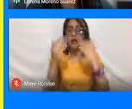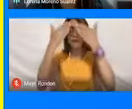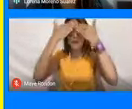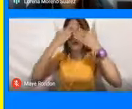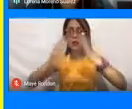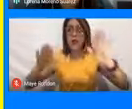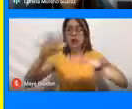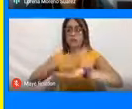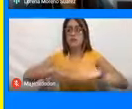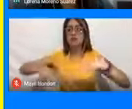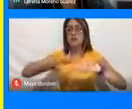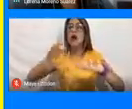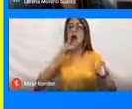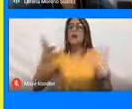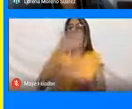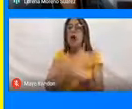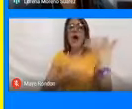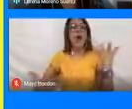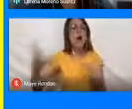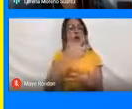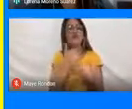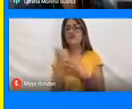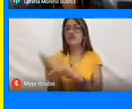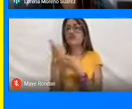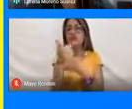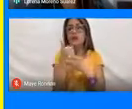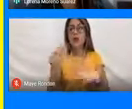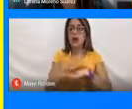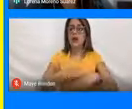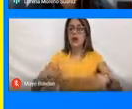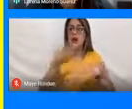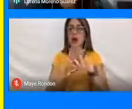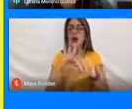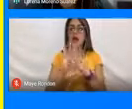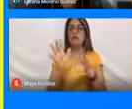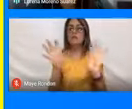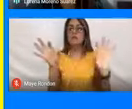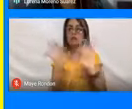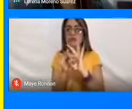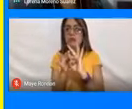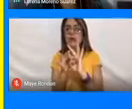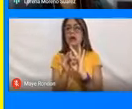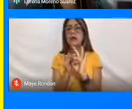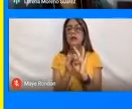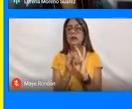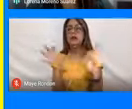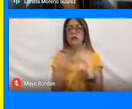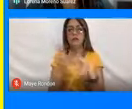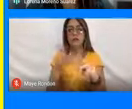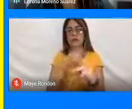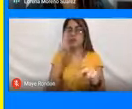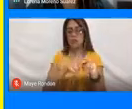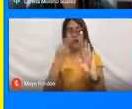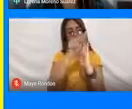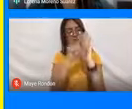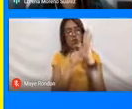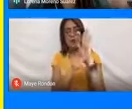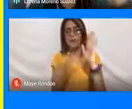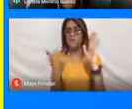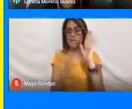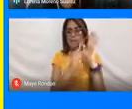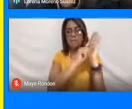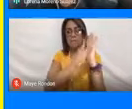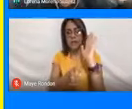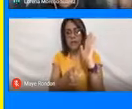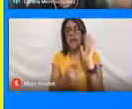de solidaridad y desarrollo armónico con la sujeción a las normas establecidas. Y aquí